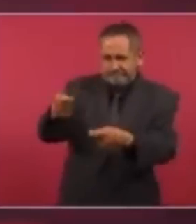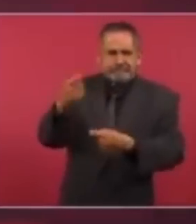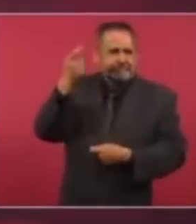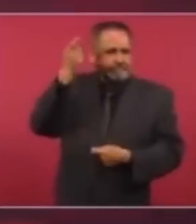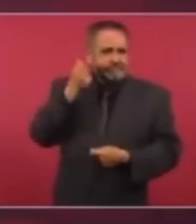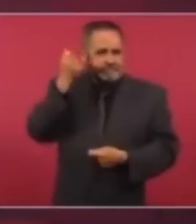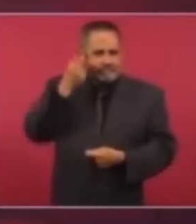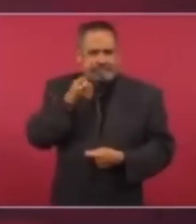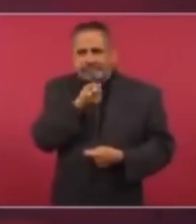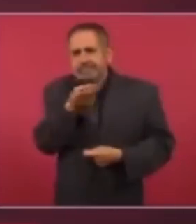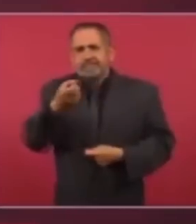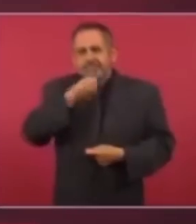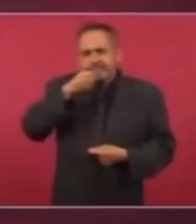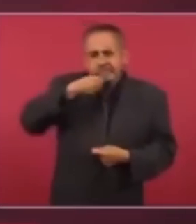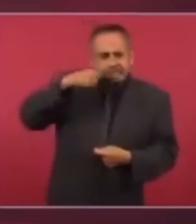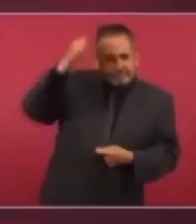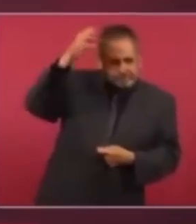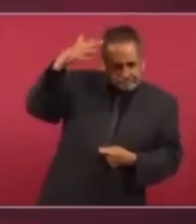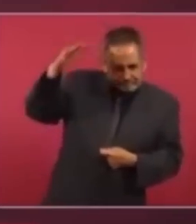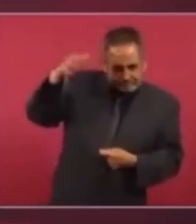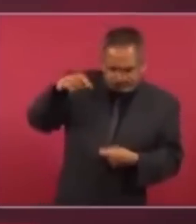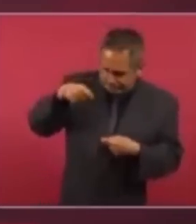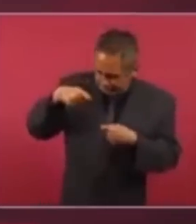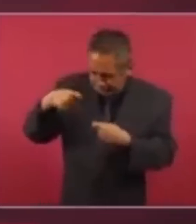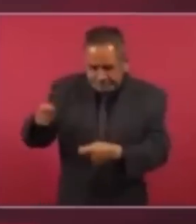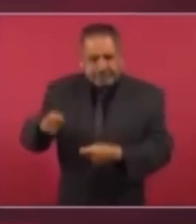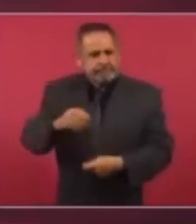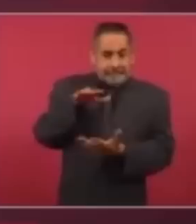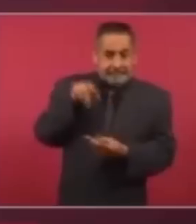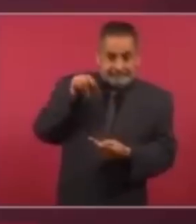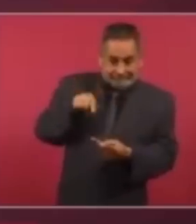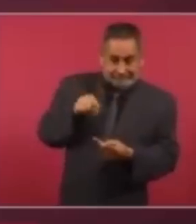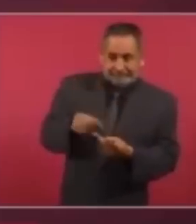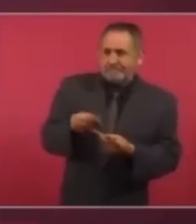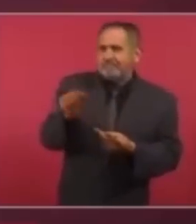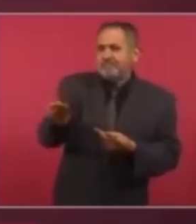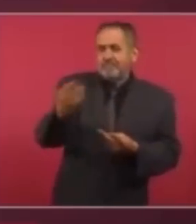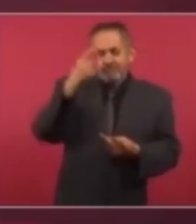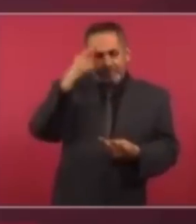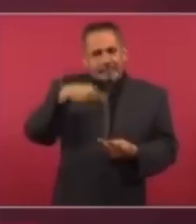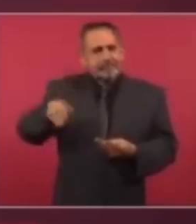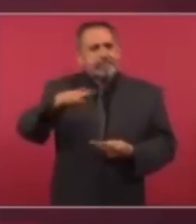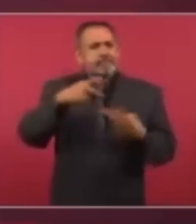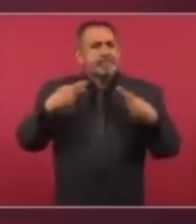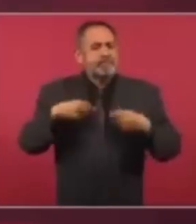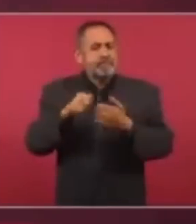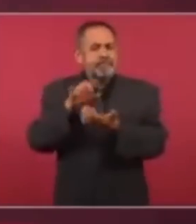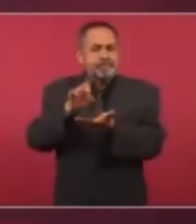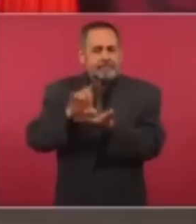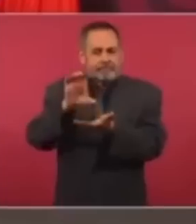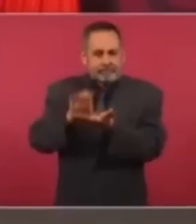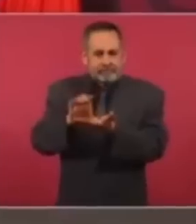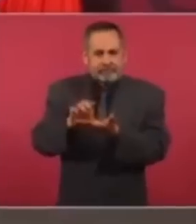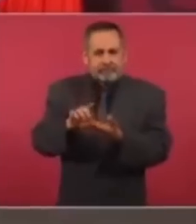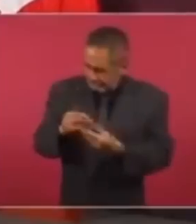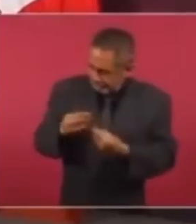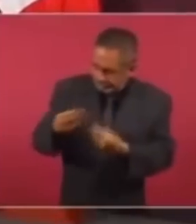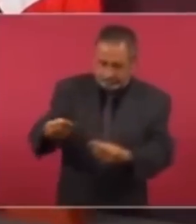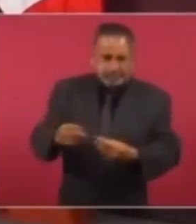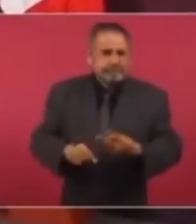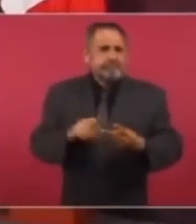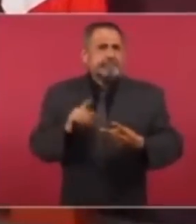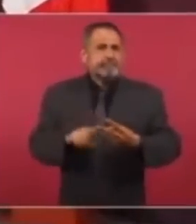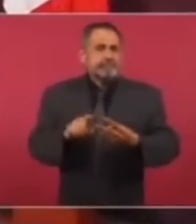a los adultos mayores, para la pensión a personas con discapacidad, sobre todo niñas y niños.